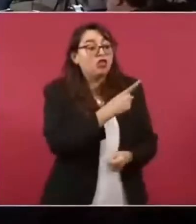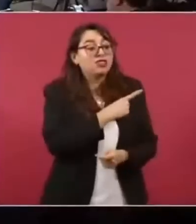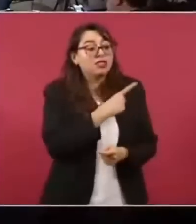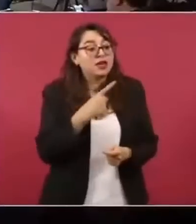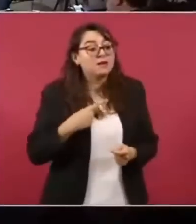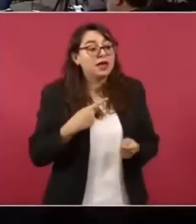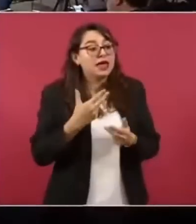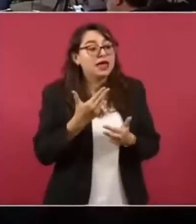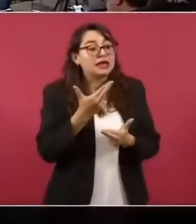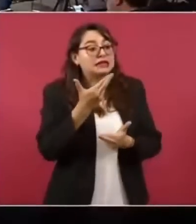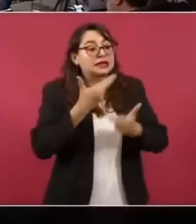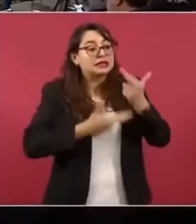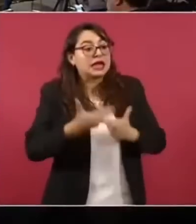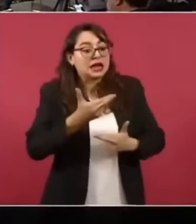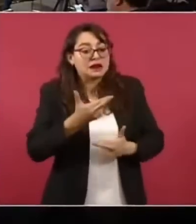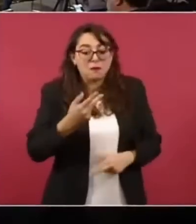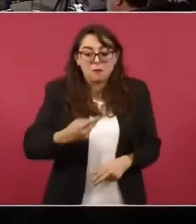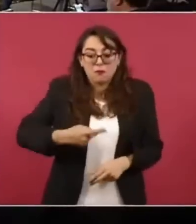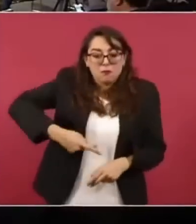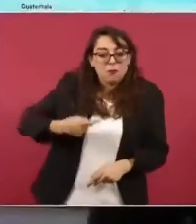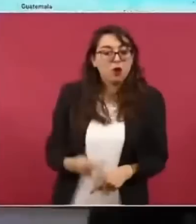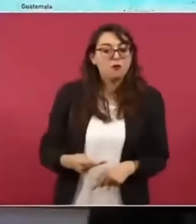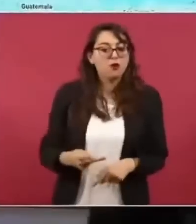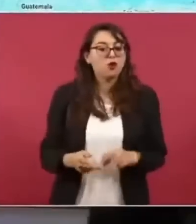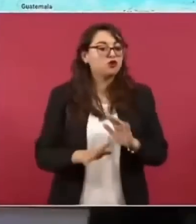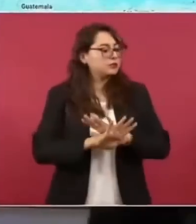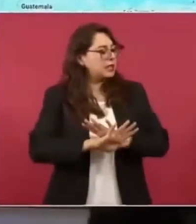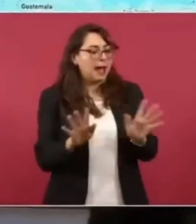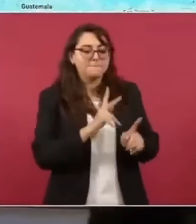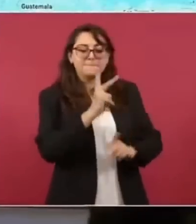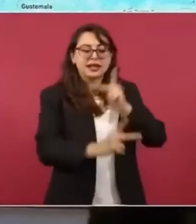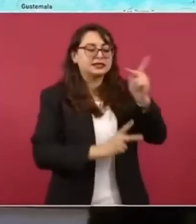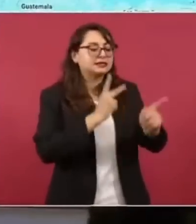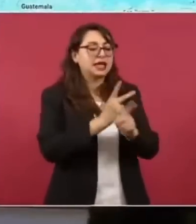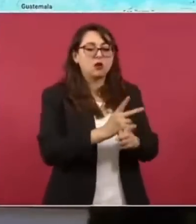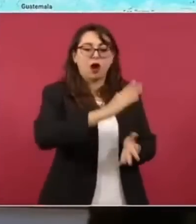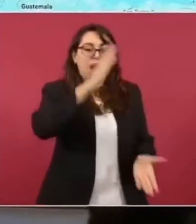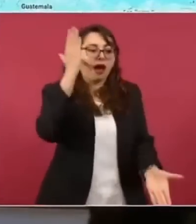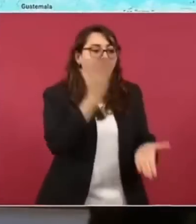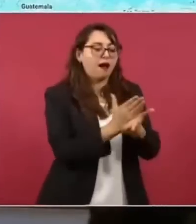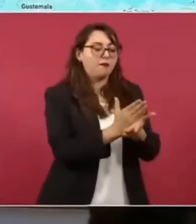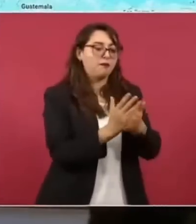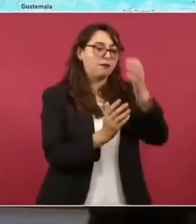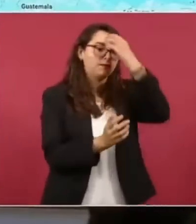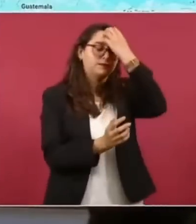es lo único y nosotros